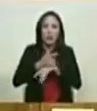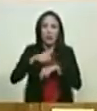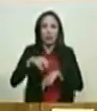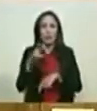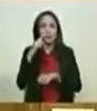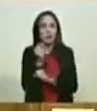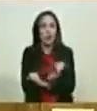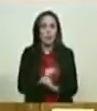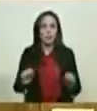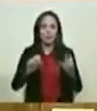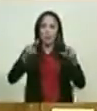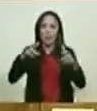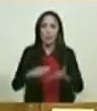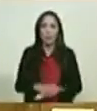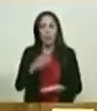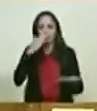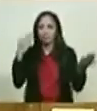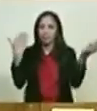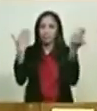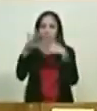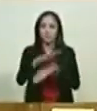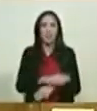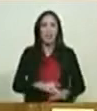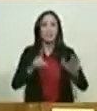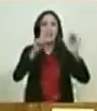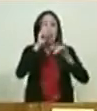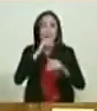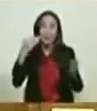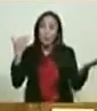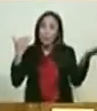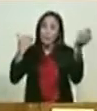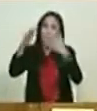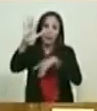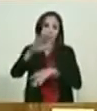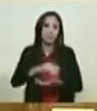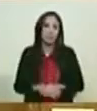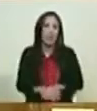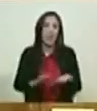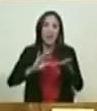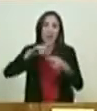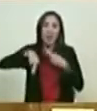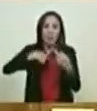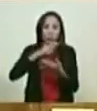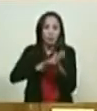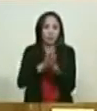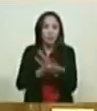Venezuela, que seguirá gobernando por seis años y por los años que restan por venir. Gracias.